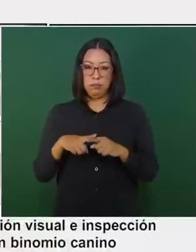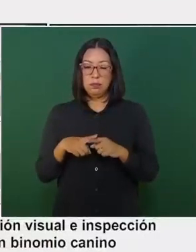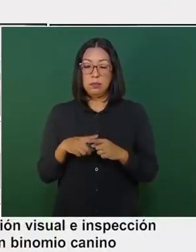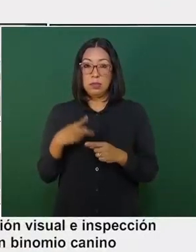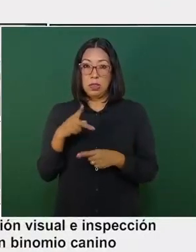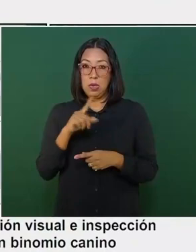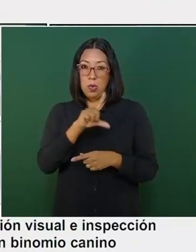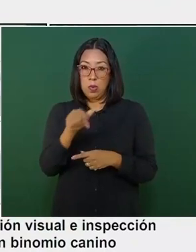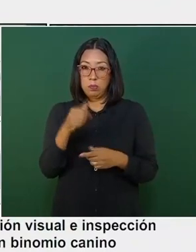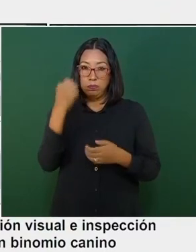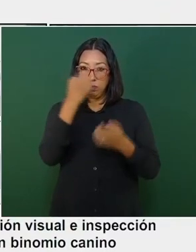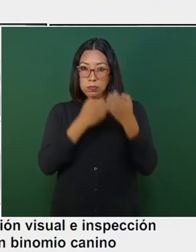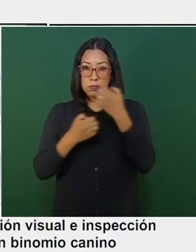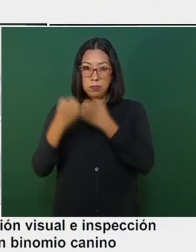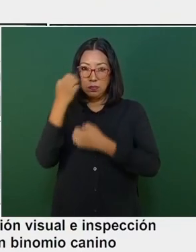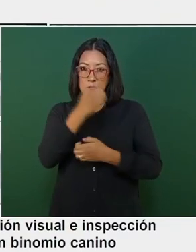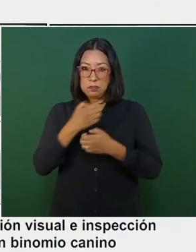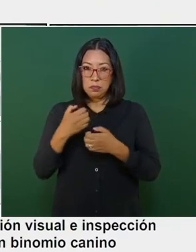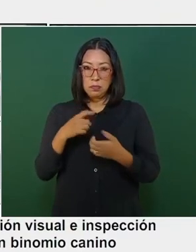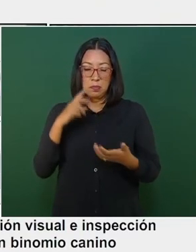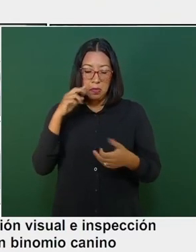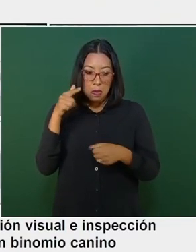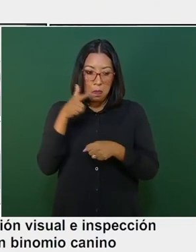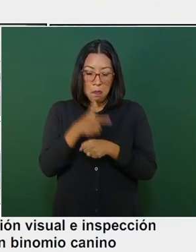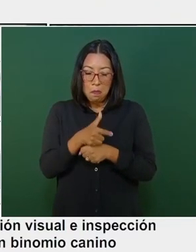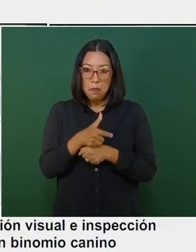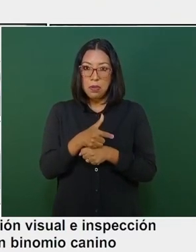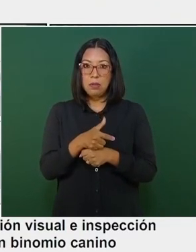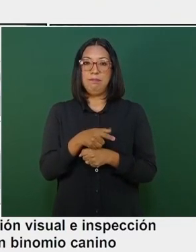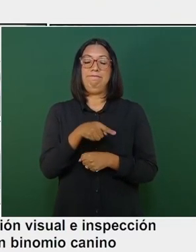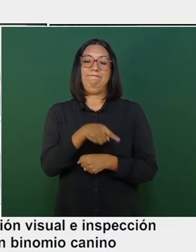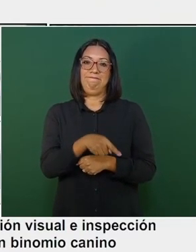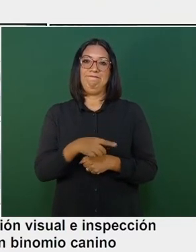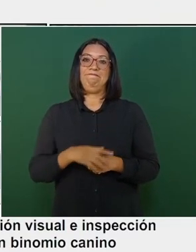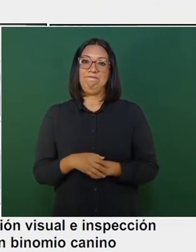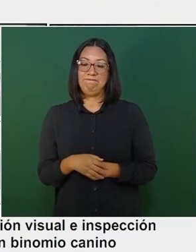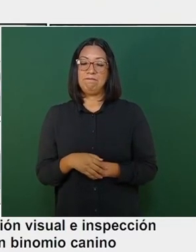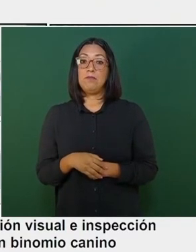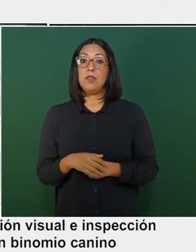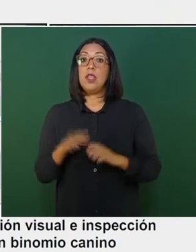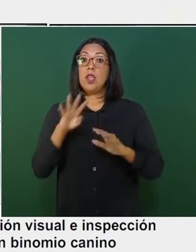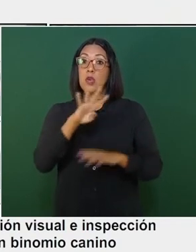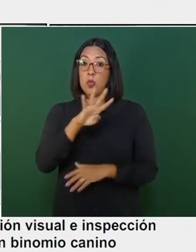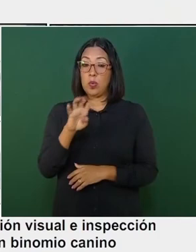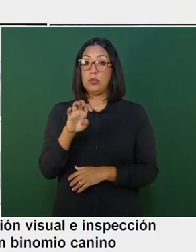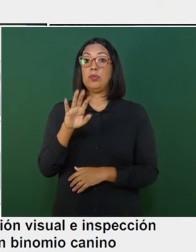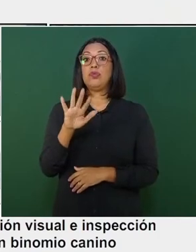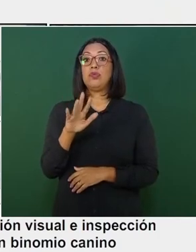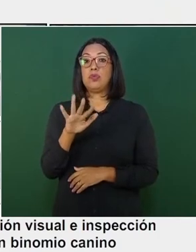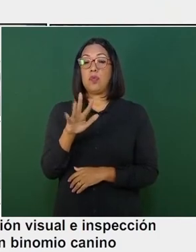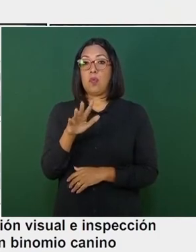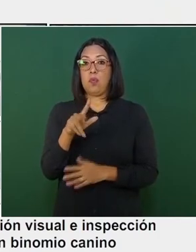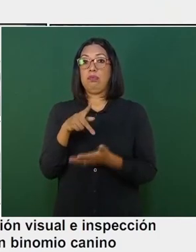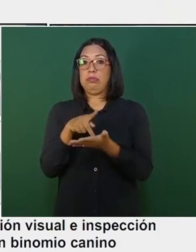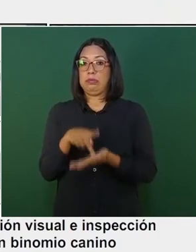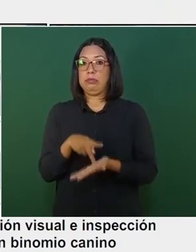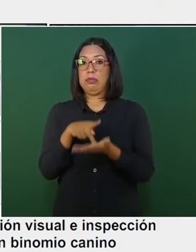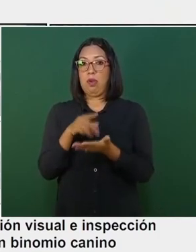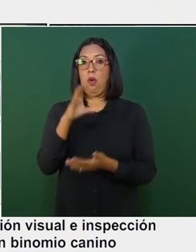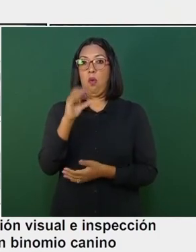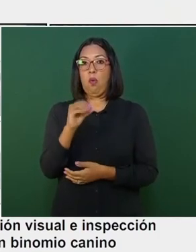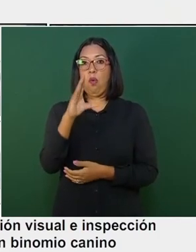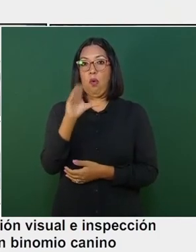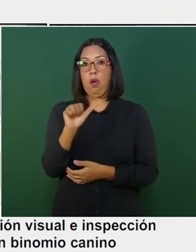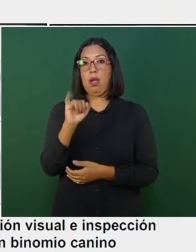químicos, dieron como resultado que era una carga de 450 kilogramos de cocaína.